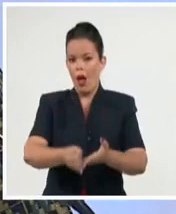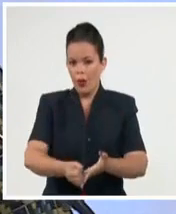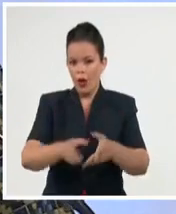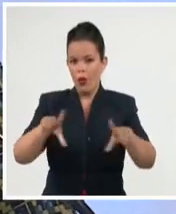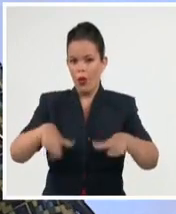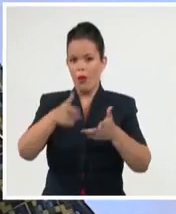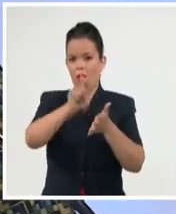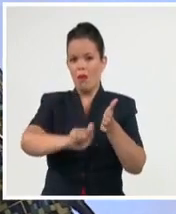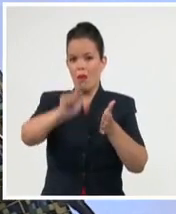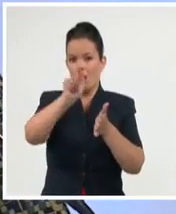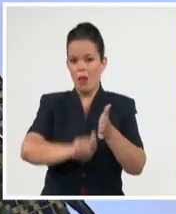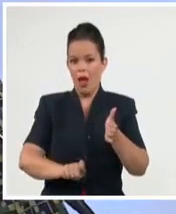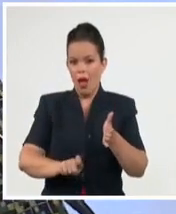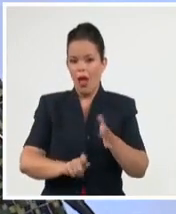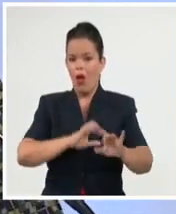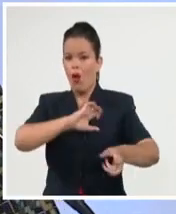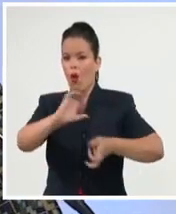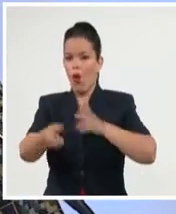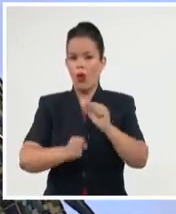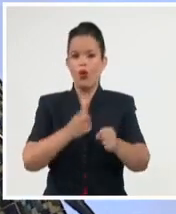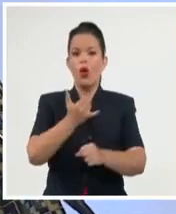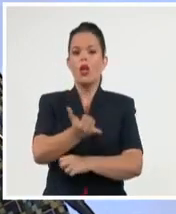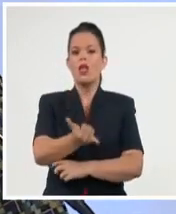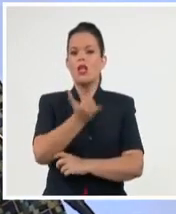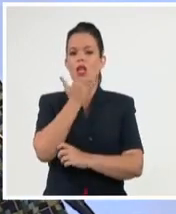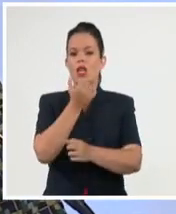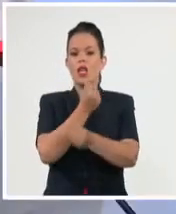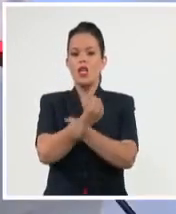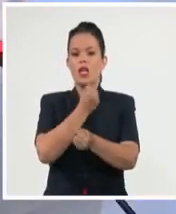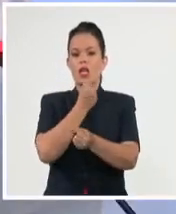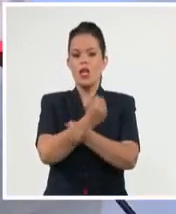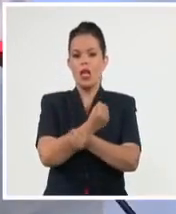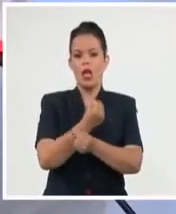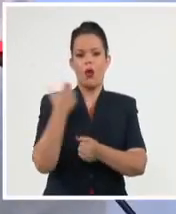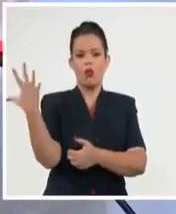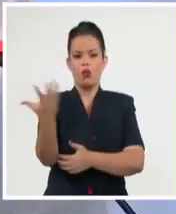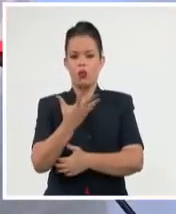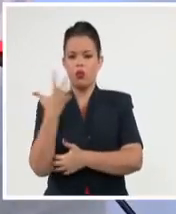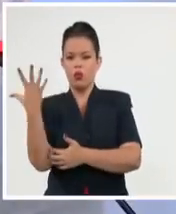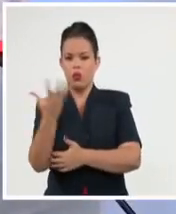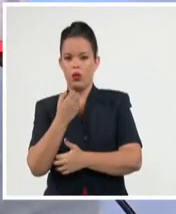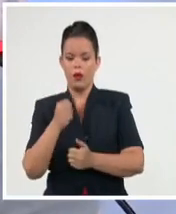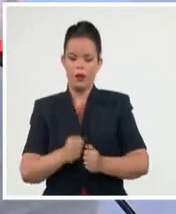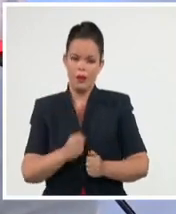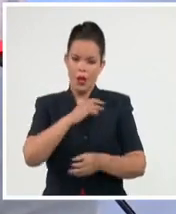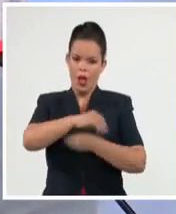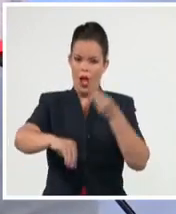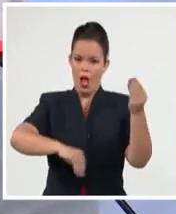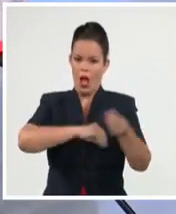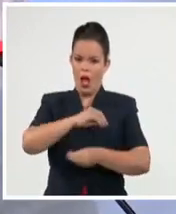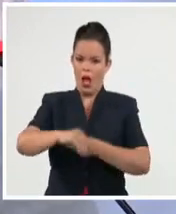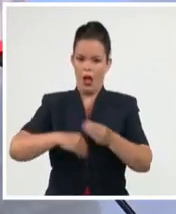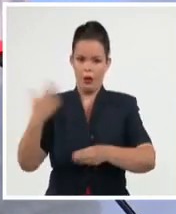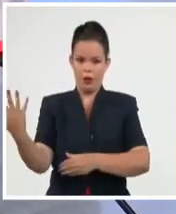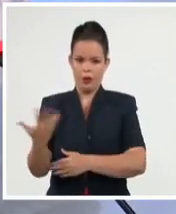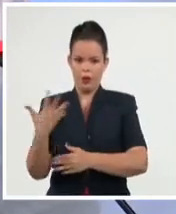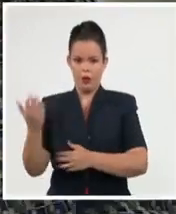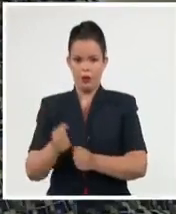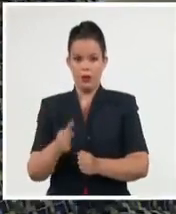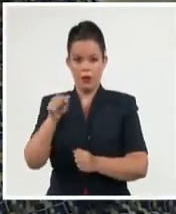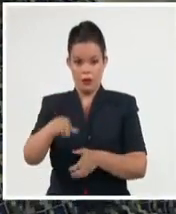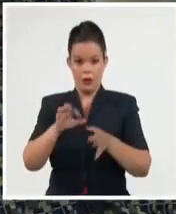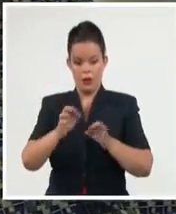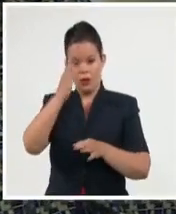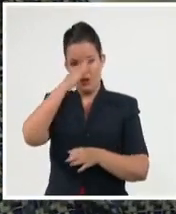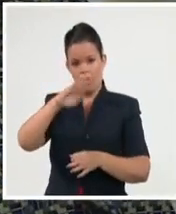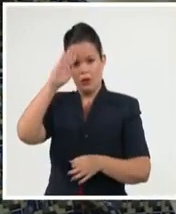reducción del riesgo de desastre y la adaptación de cambio climático. Por la parte cubana, el vicepresidente del Instituto Nacional de Recursos Hidráulicos